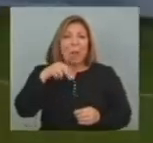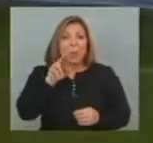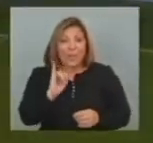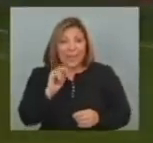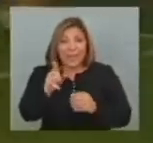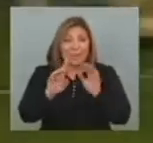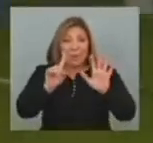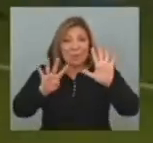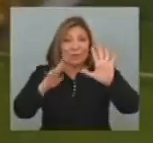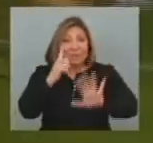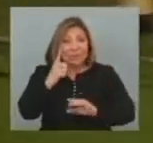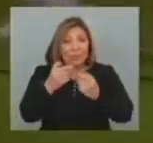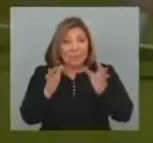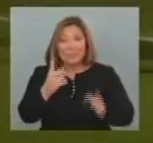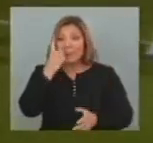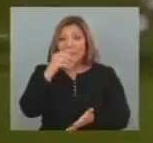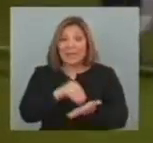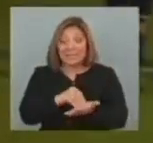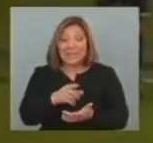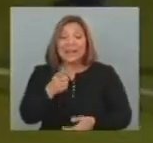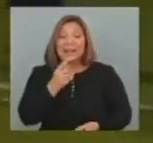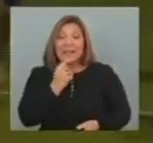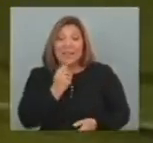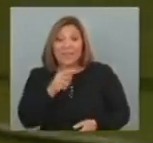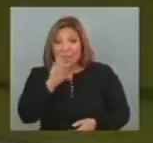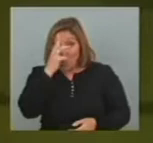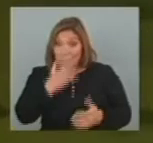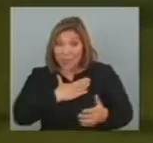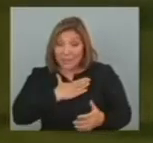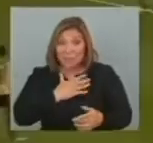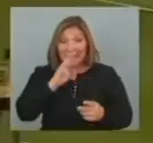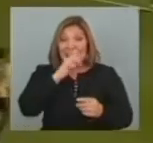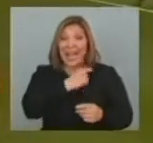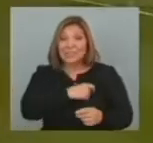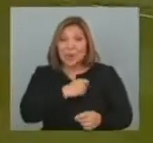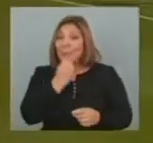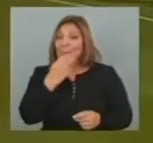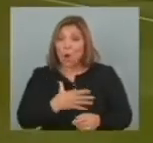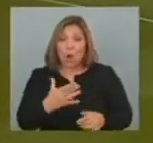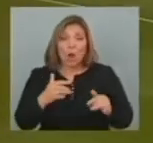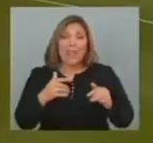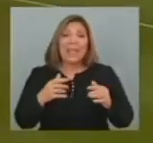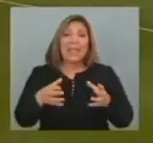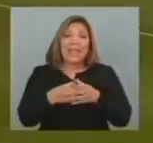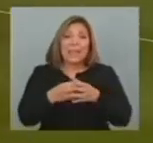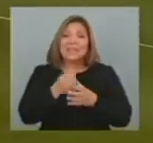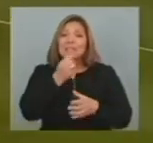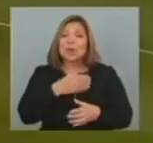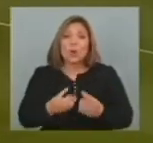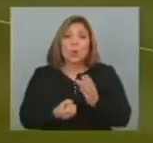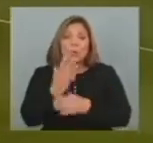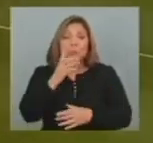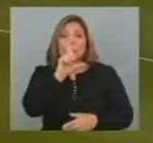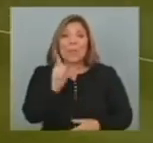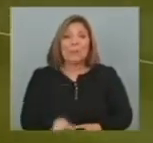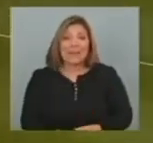91 Que juega por primera vez La Copa Sudamericana River De los uruguayos River y Nacional Son los mejores equipos Con historia en esta Copa Nueva La Copa